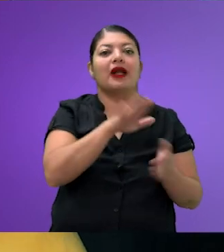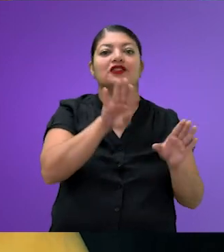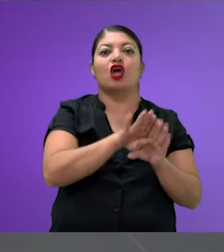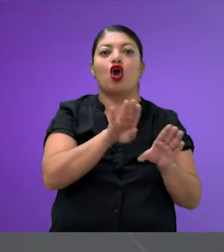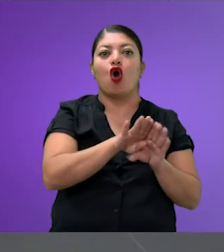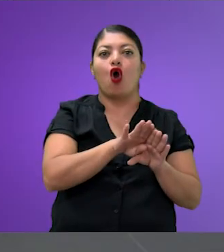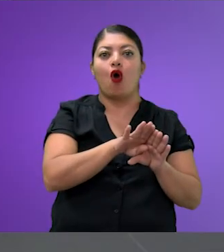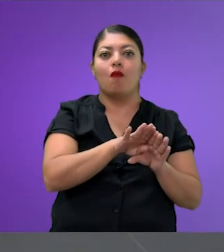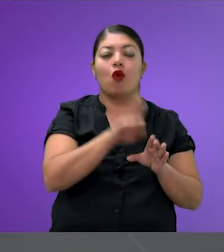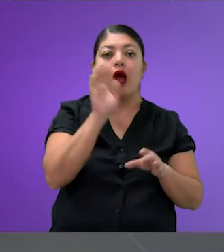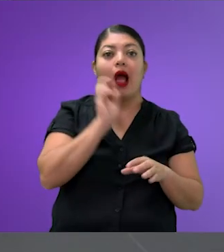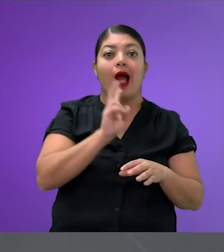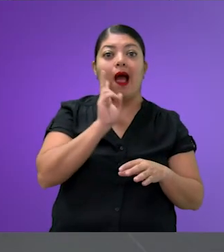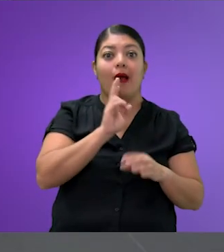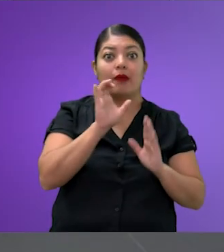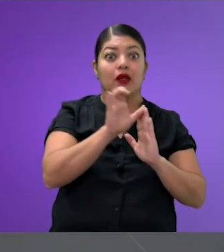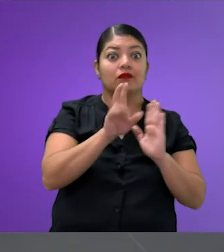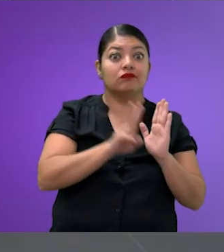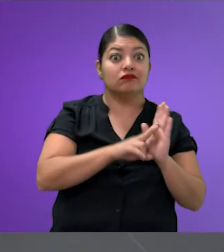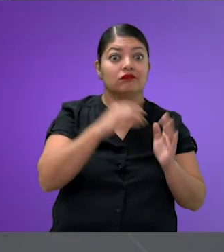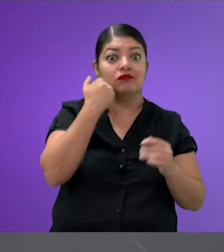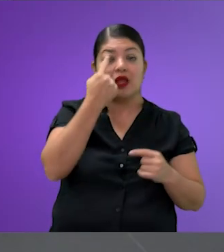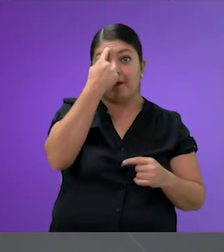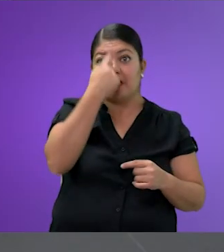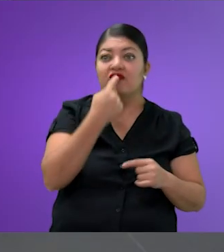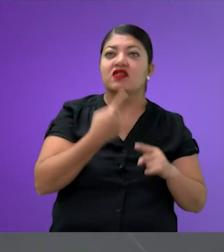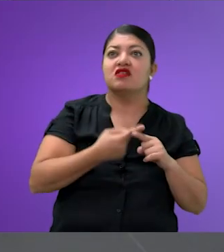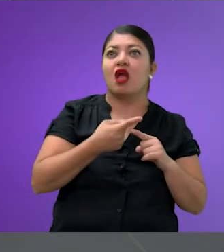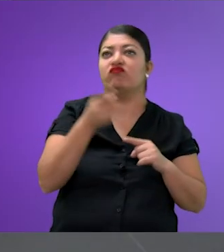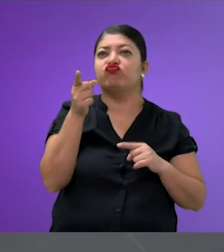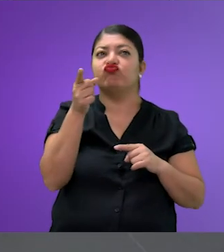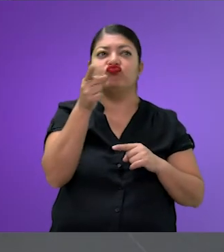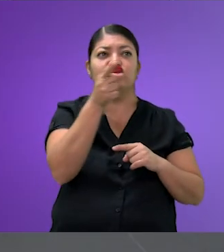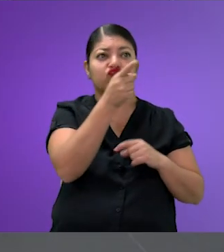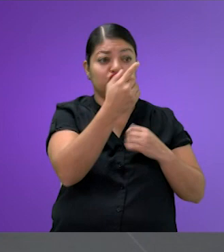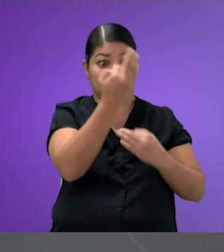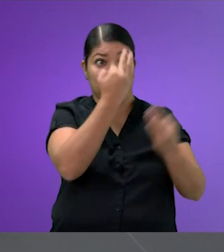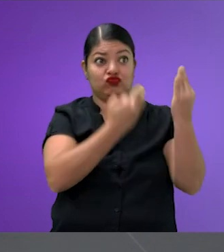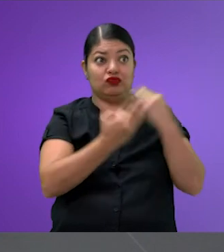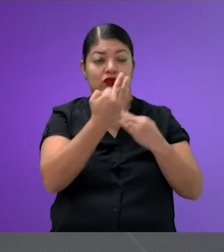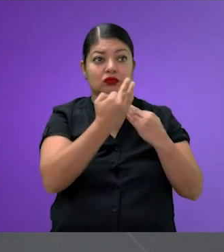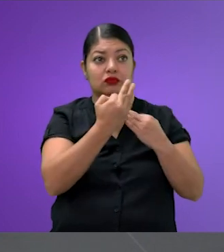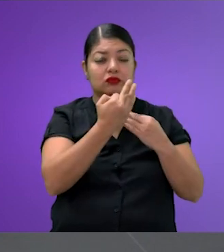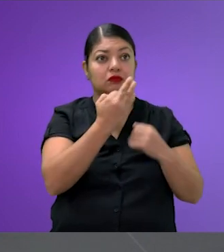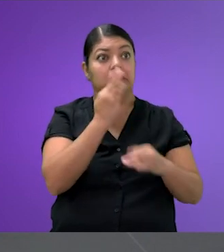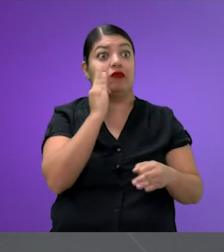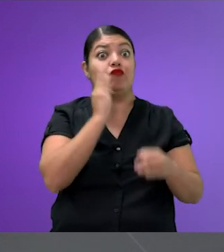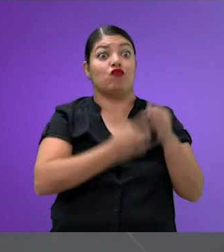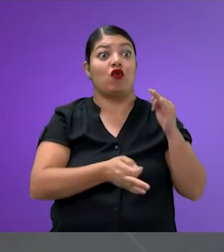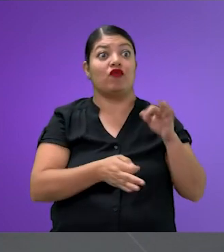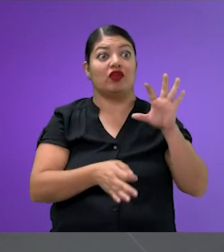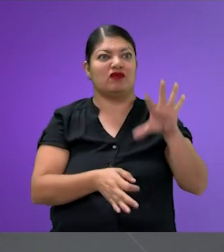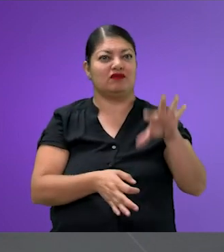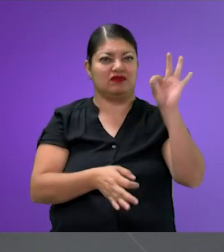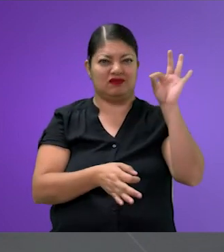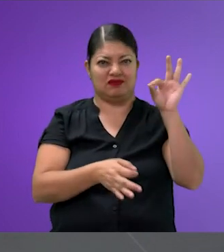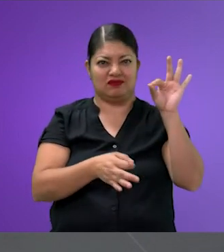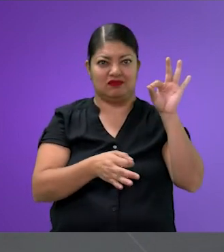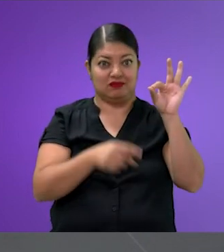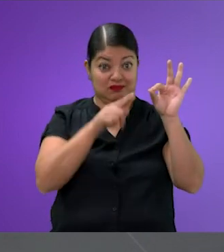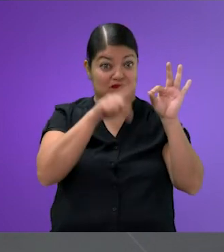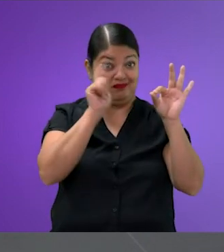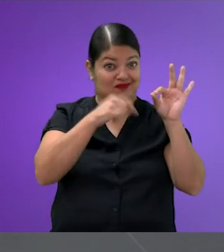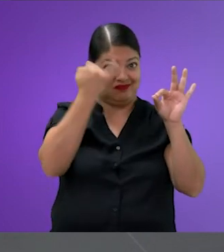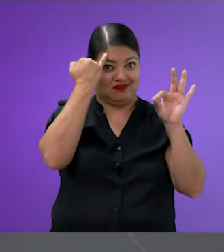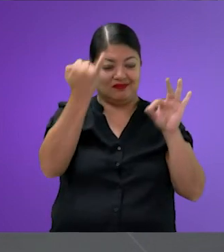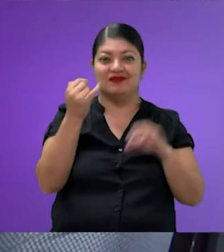casting, para ver diversos perfiles, para ver quién lo va a cuidar. Y se termina quedando con alguien que creo que no te imaginarías que lo